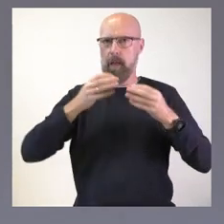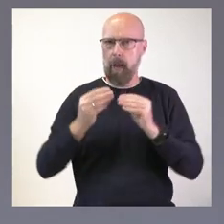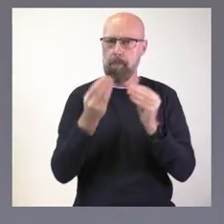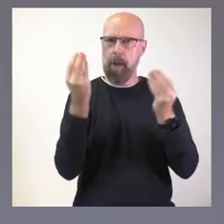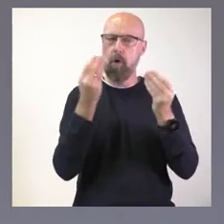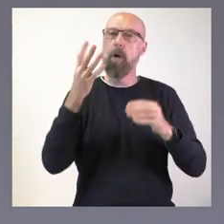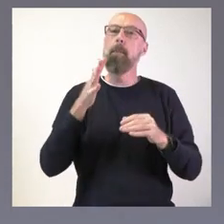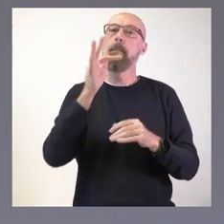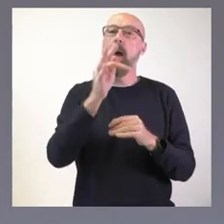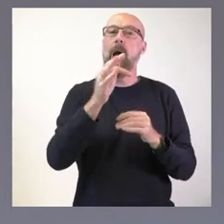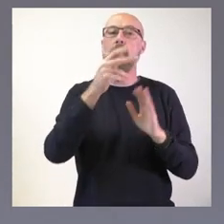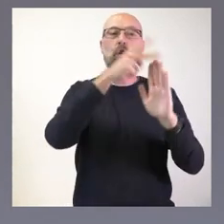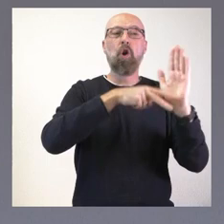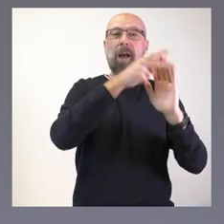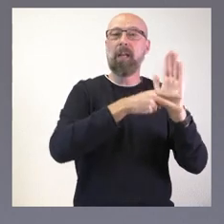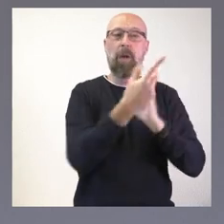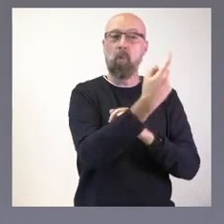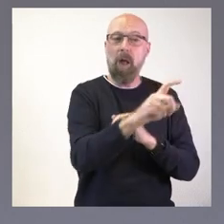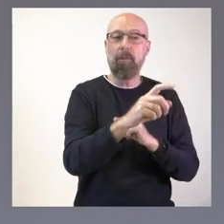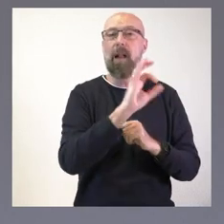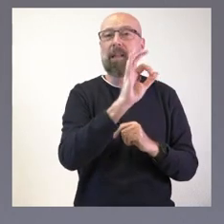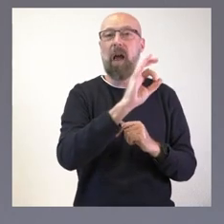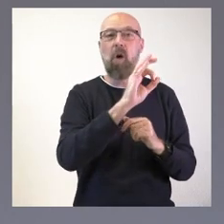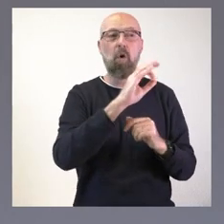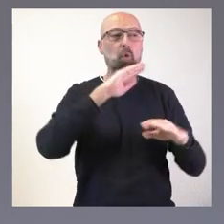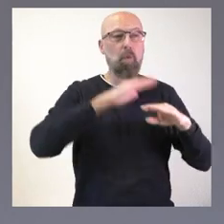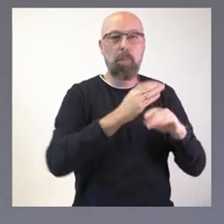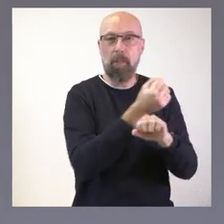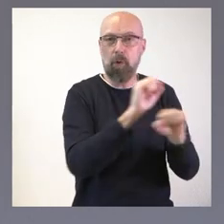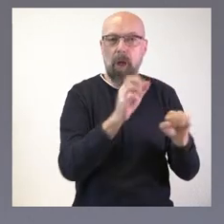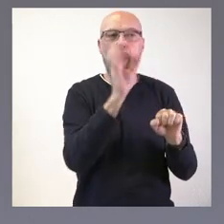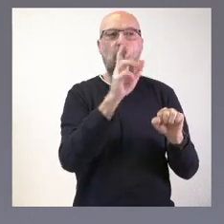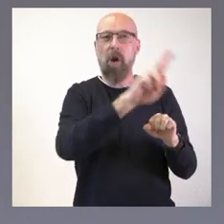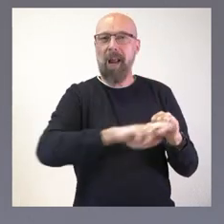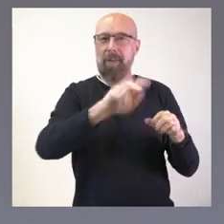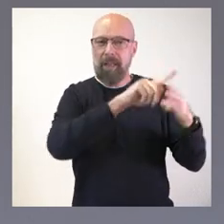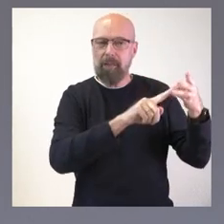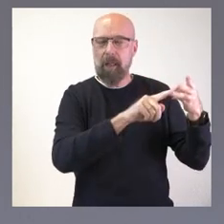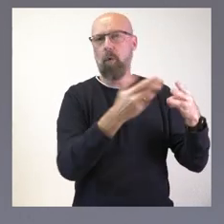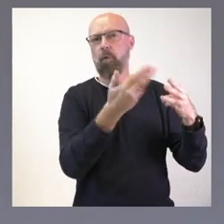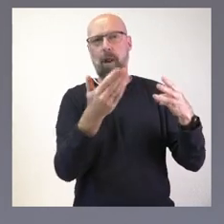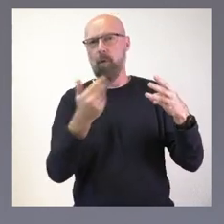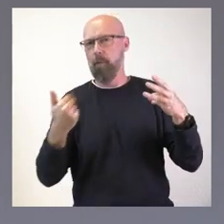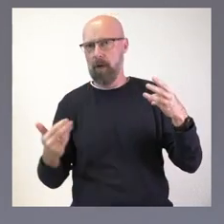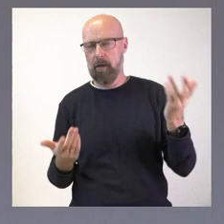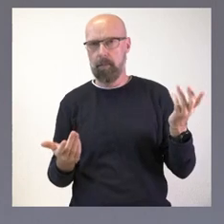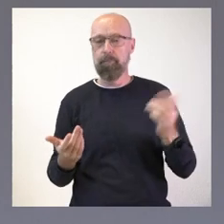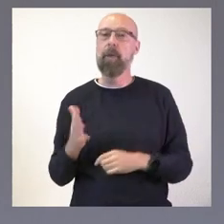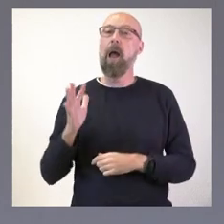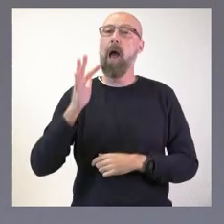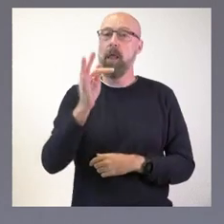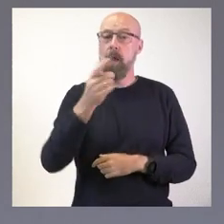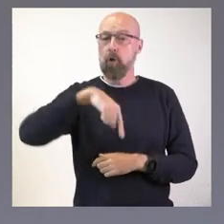consideren innecesarias, inaplicables e incluso redundantes. Además, vamos a impulsar la actividad